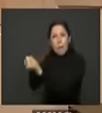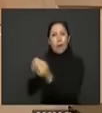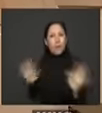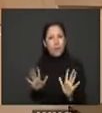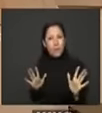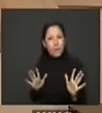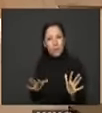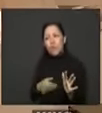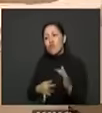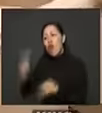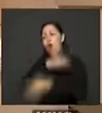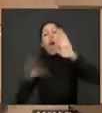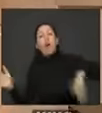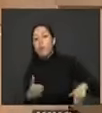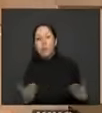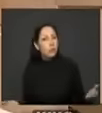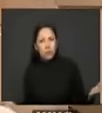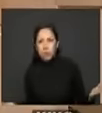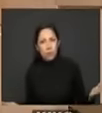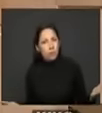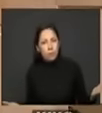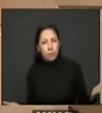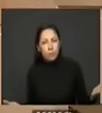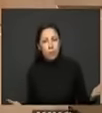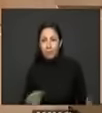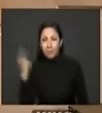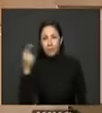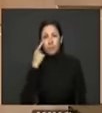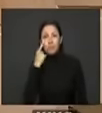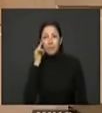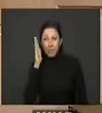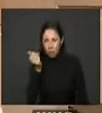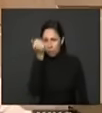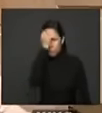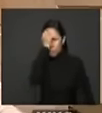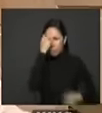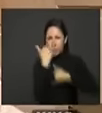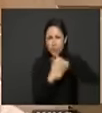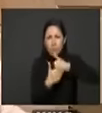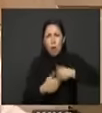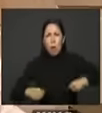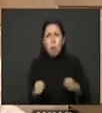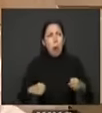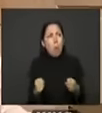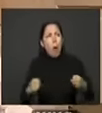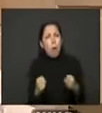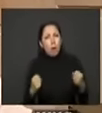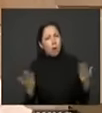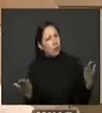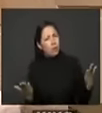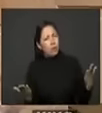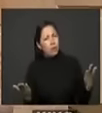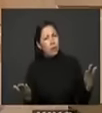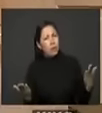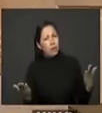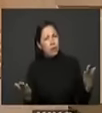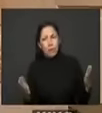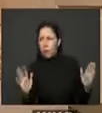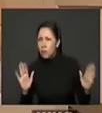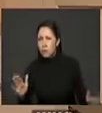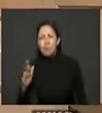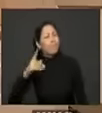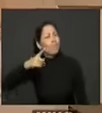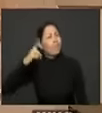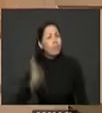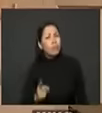que ha sido incapaz todas las evaluaciones de descentralización que hemos leído nosotros en estos últimos 30 años dicen que una de las